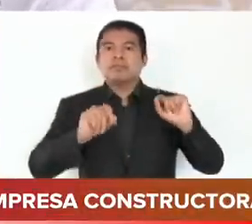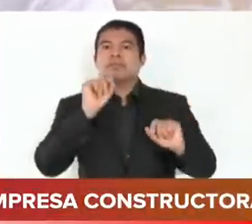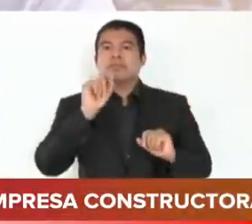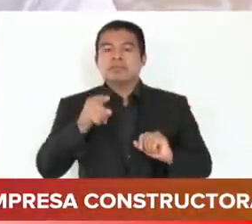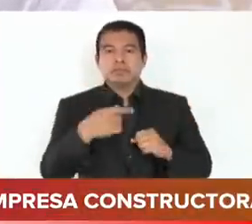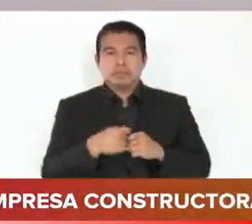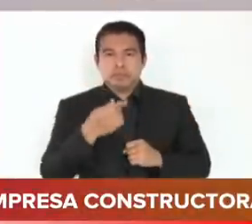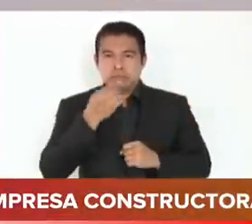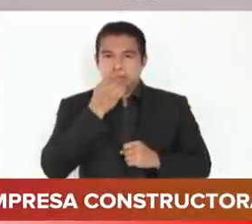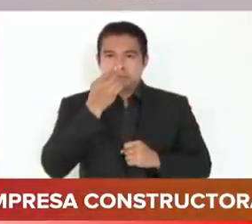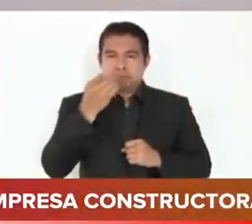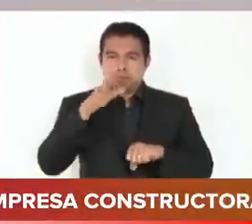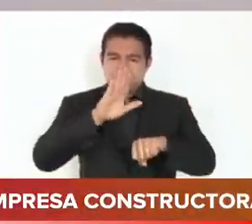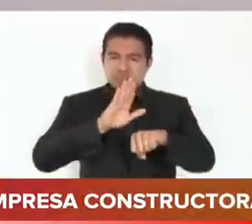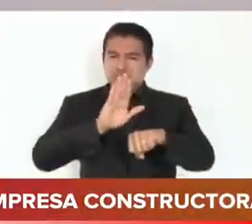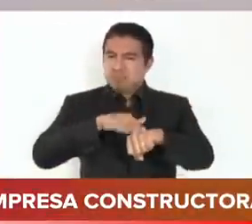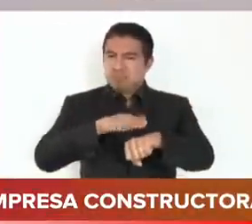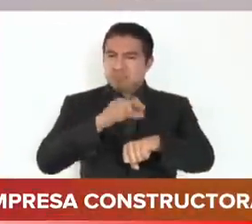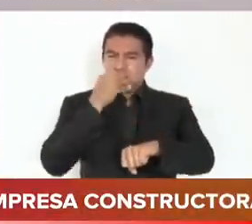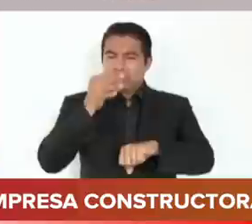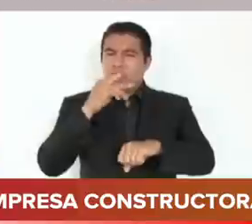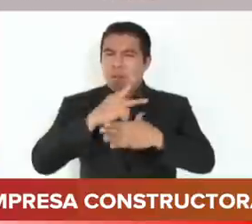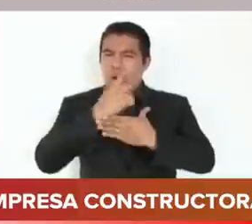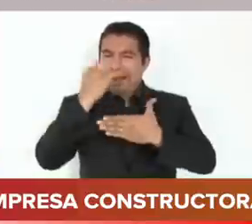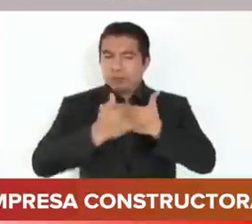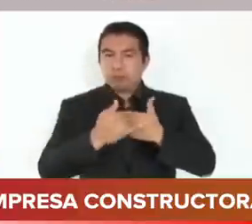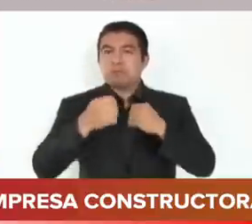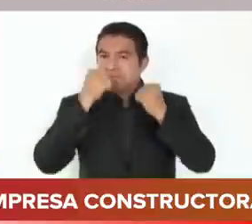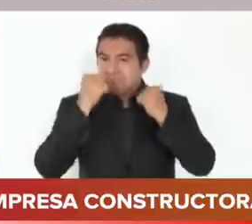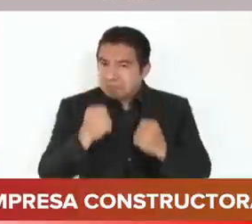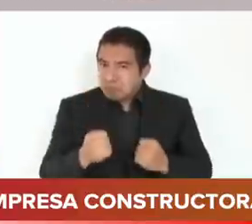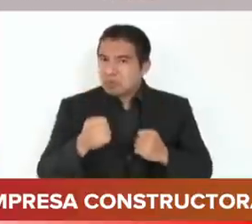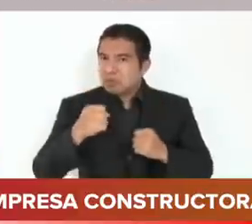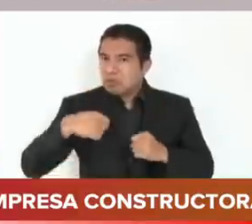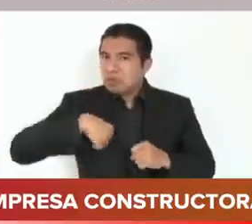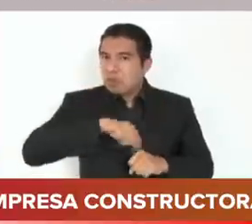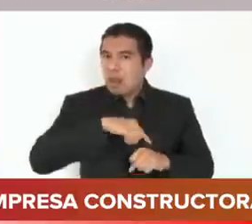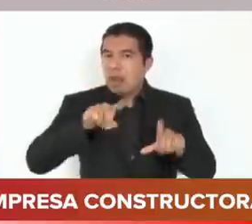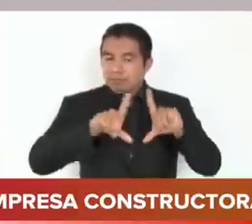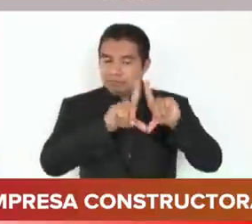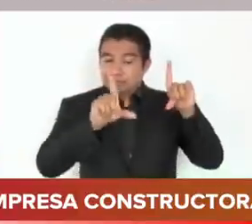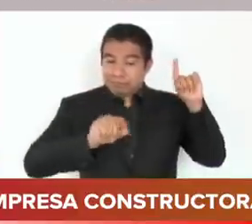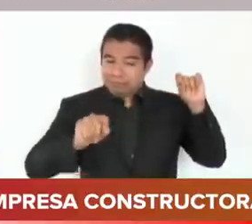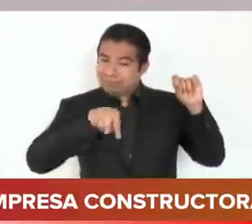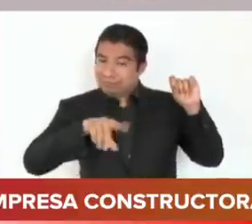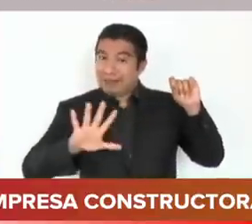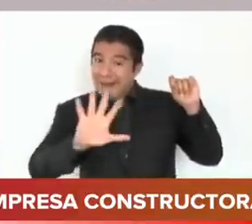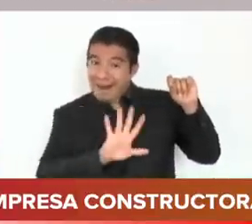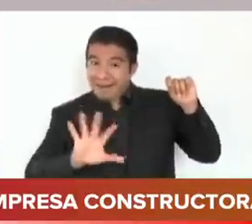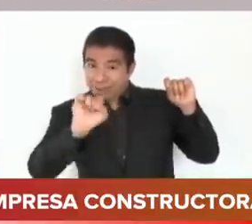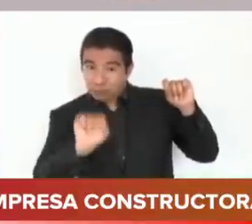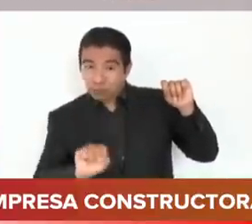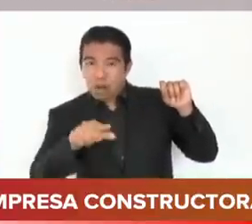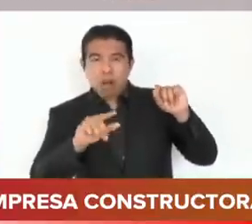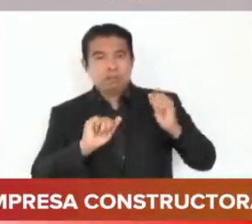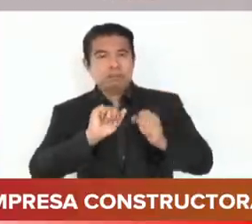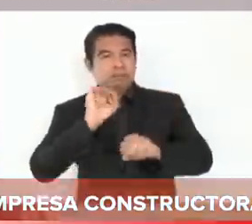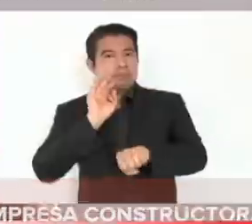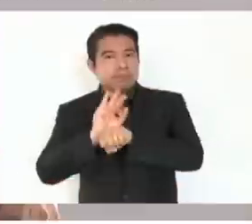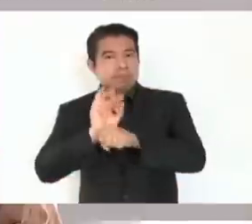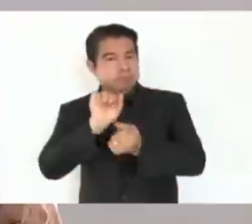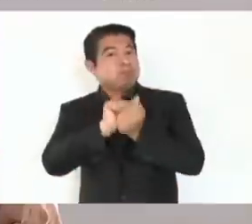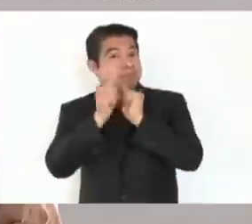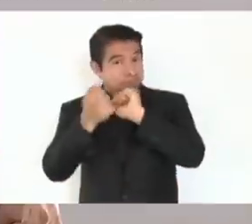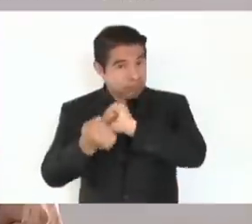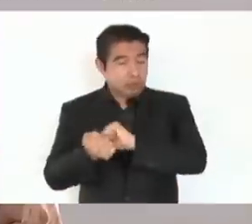este proyecto que, estamos seguros, transformará el sureste mexicano. Hace unos meses nos reunimos aquí en